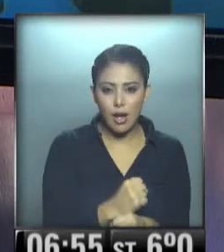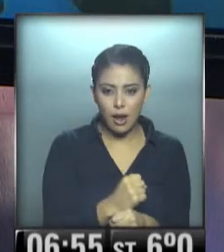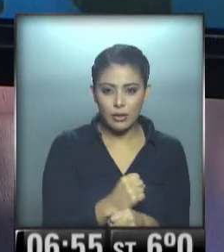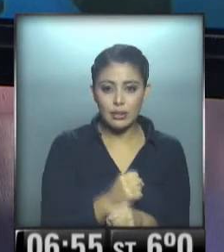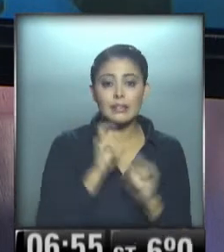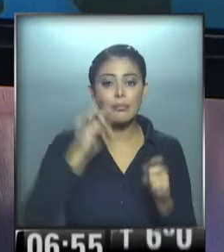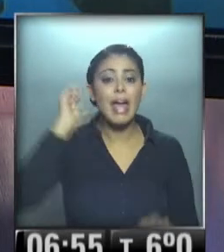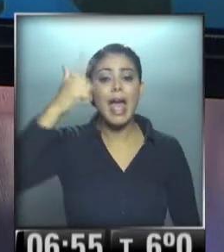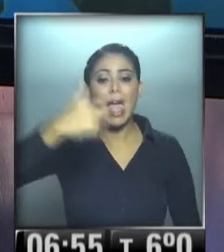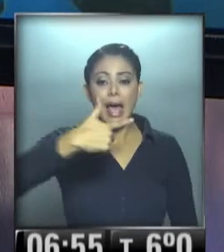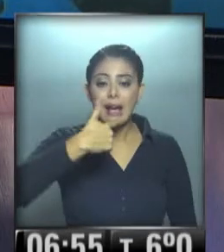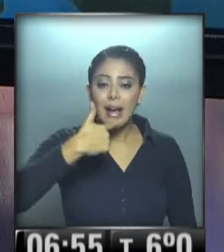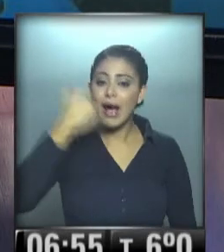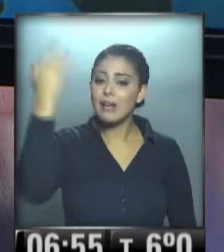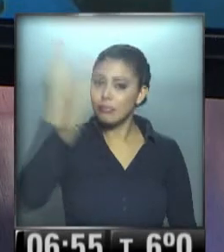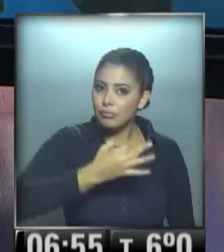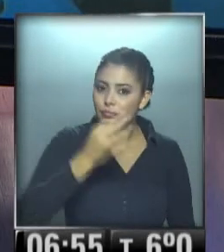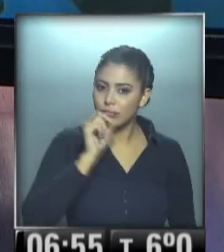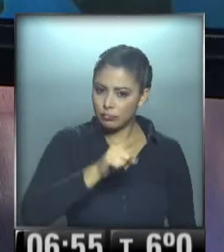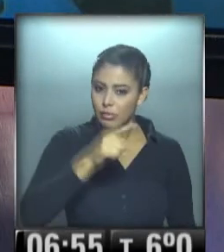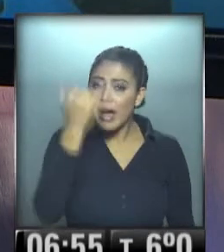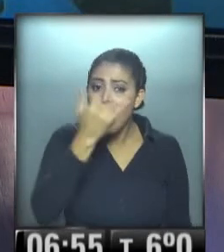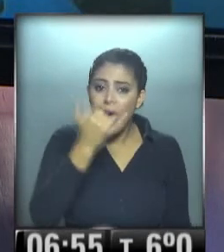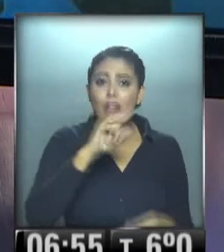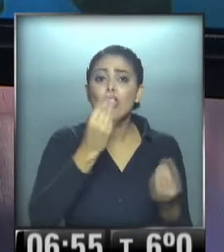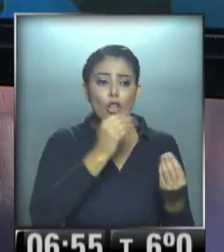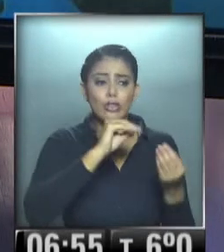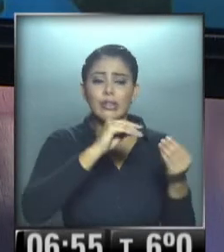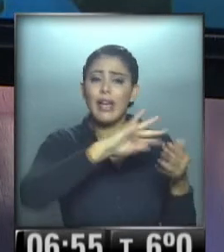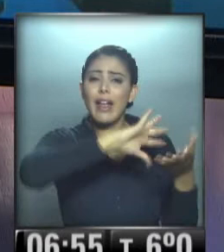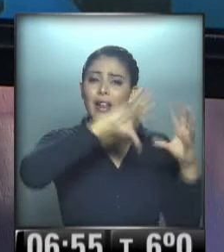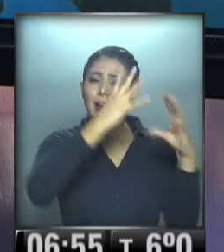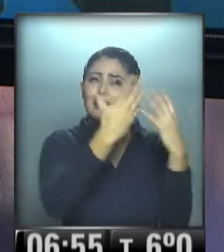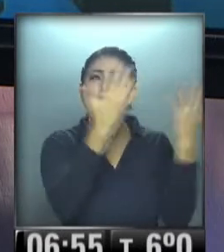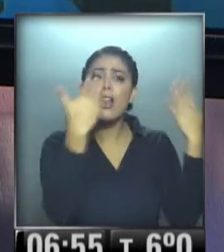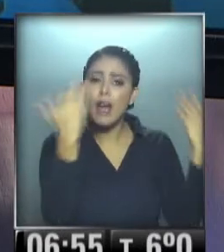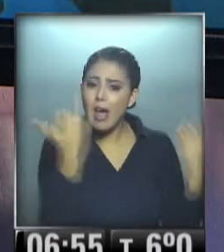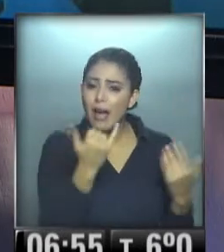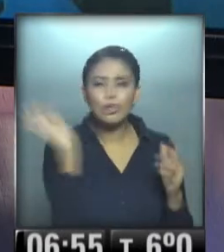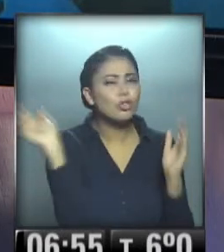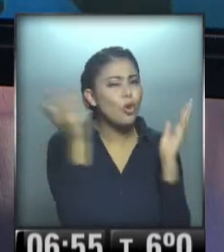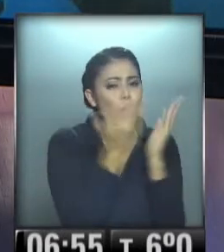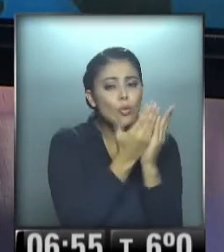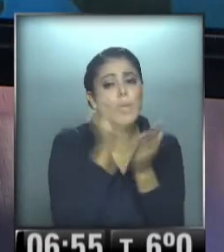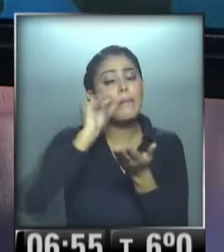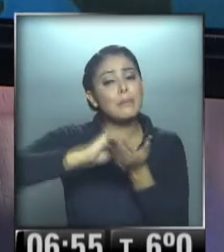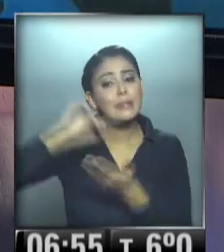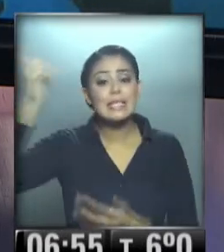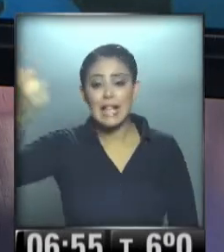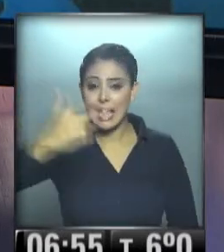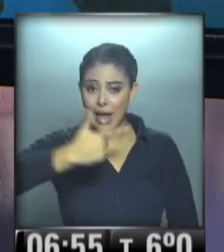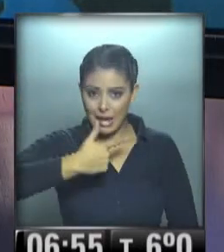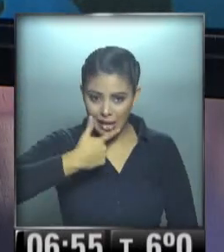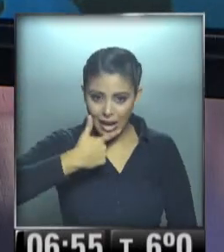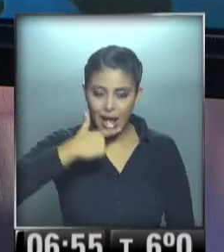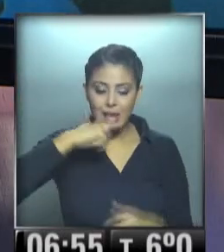El gas radioactivo que existe en la atmósfera, en su composición, y el gas que forma el efecto